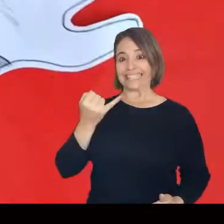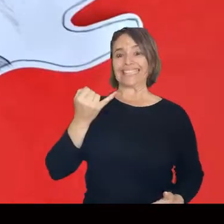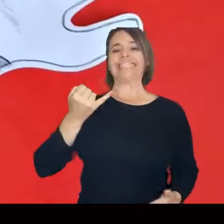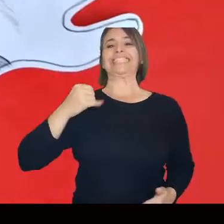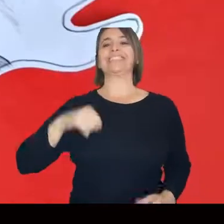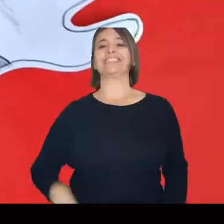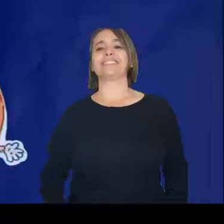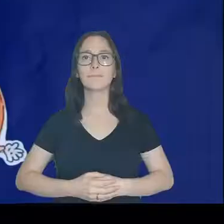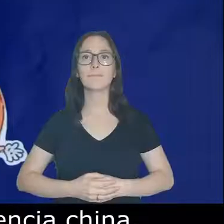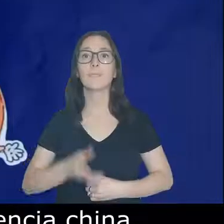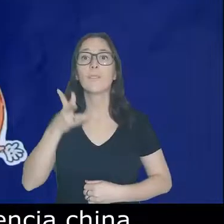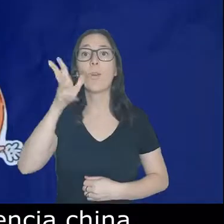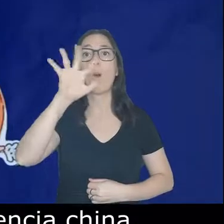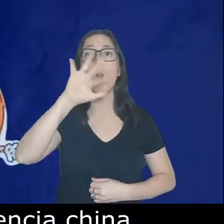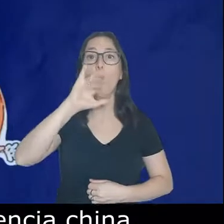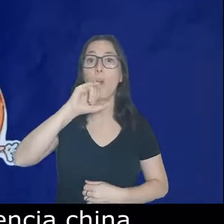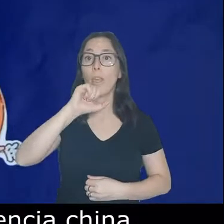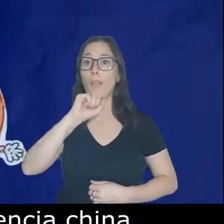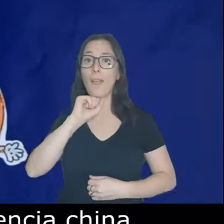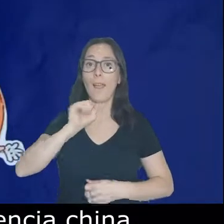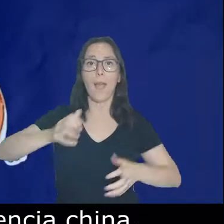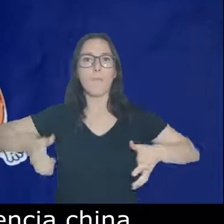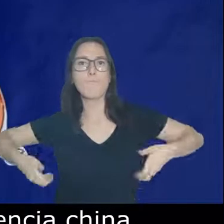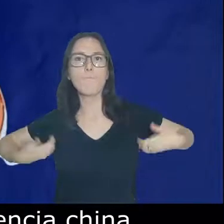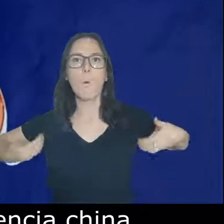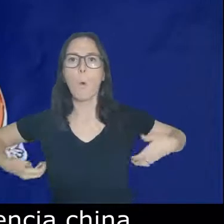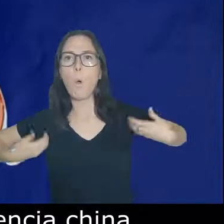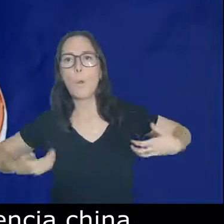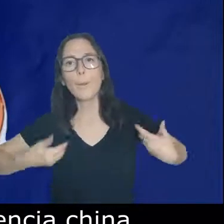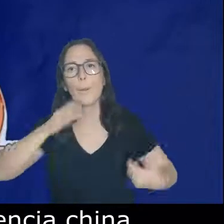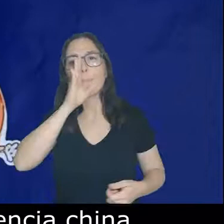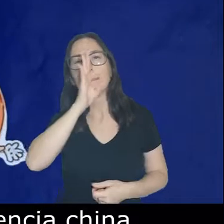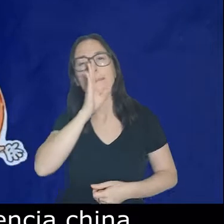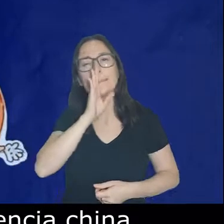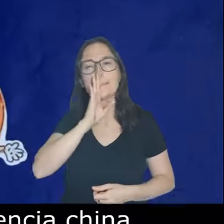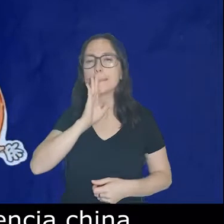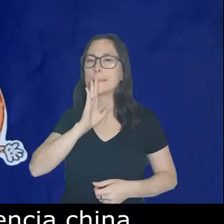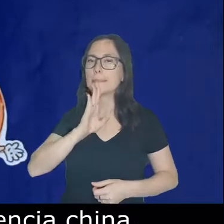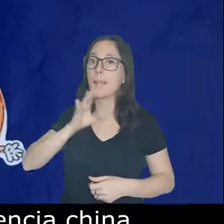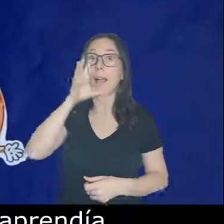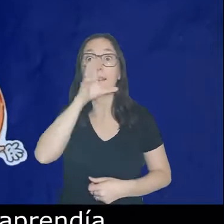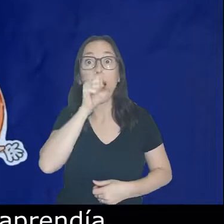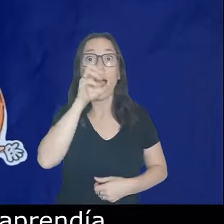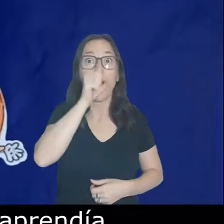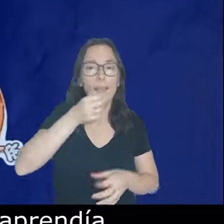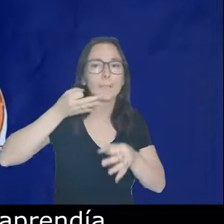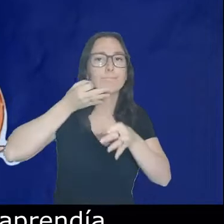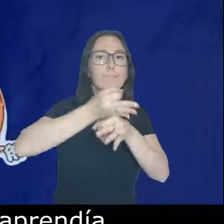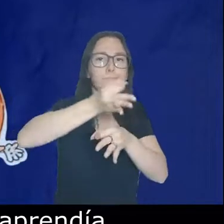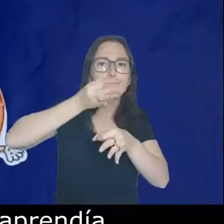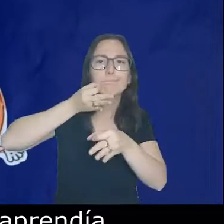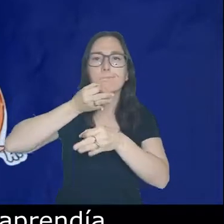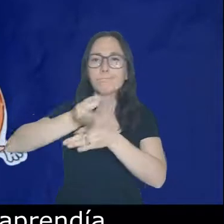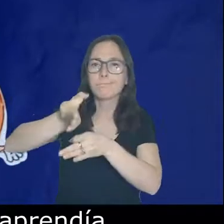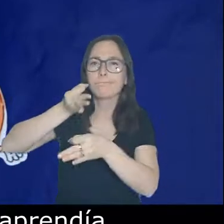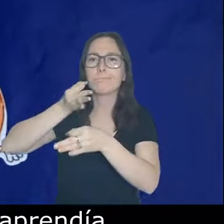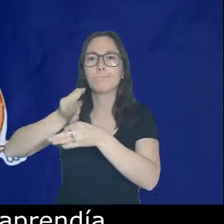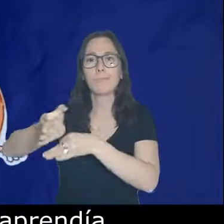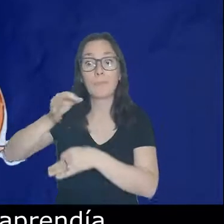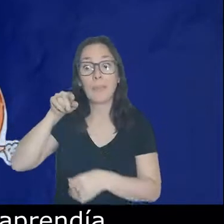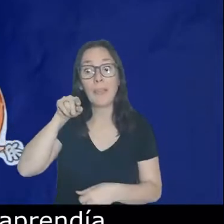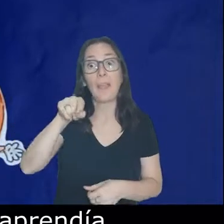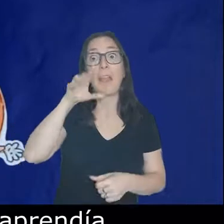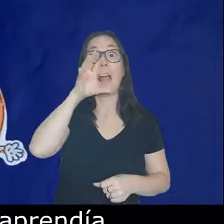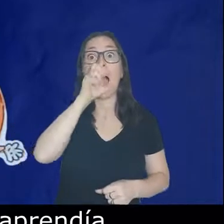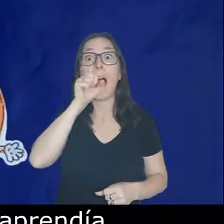Monoliso en la cocina Con una paciencia china La domaba día